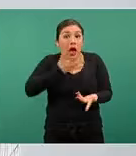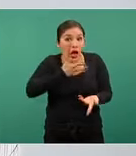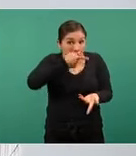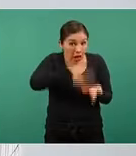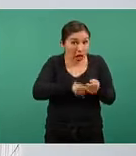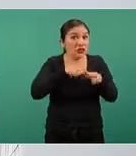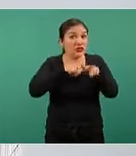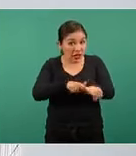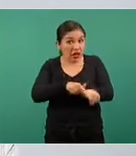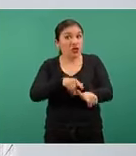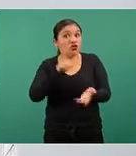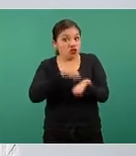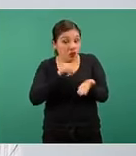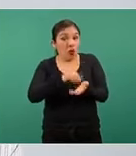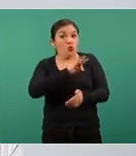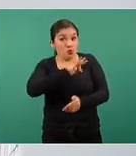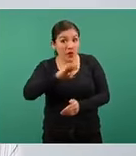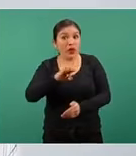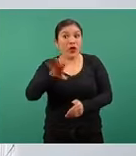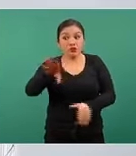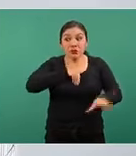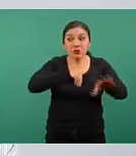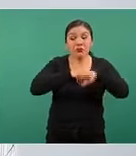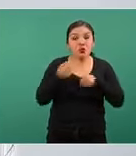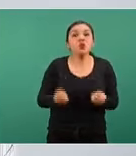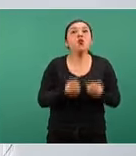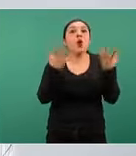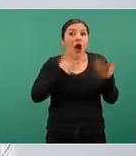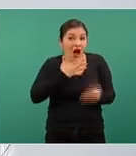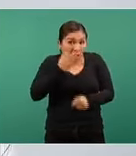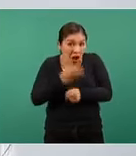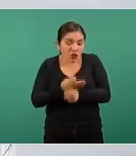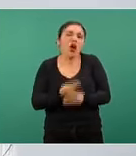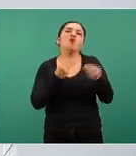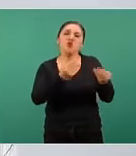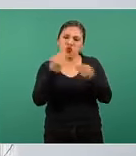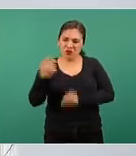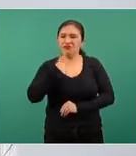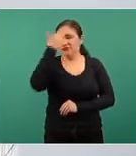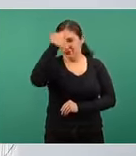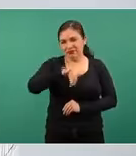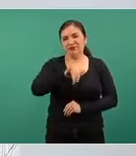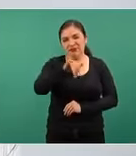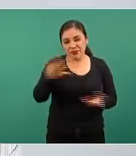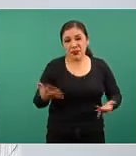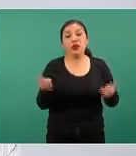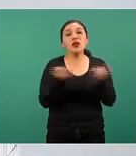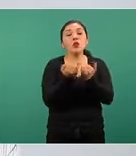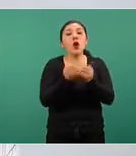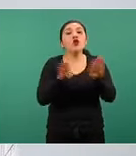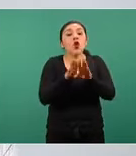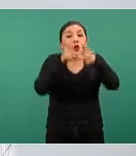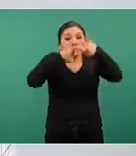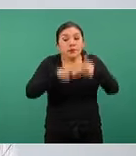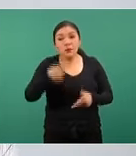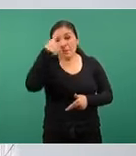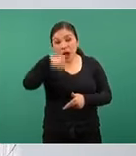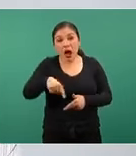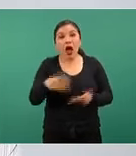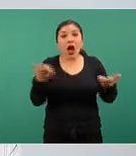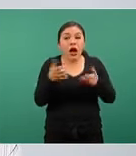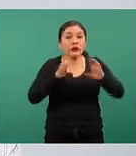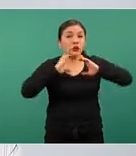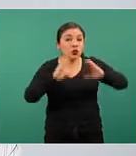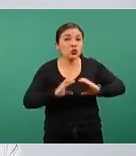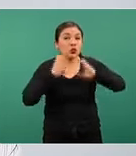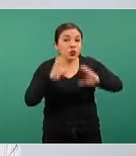todavía siguen siendo susceptibles, que en este momento sabemos que todavía son una buena o gran proporción, y las medidas de prevención que